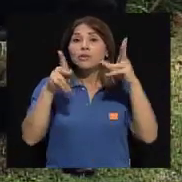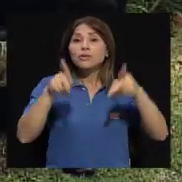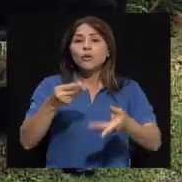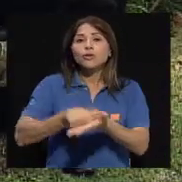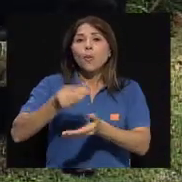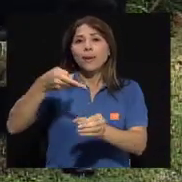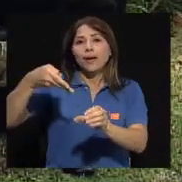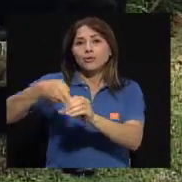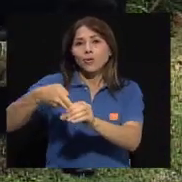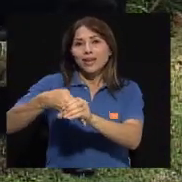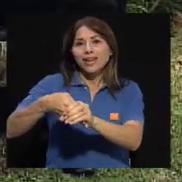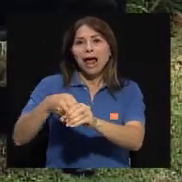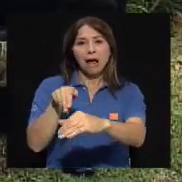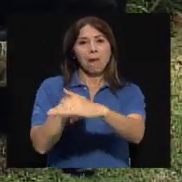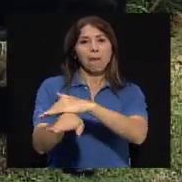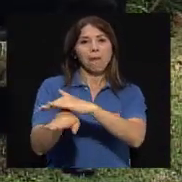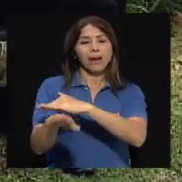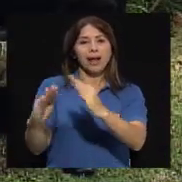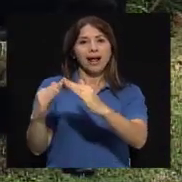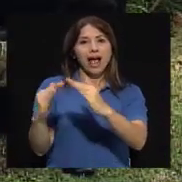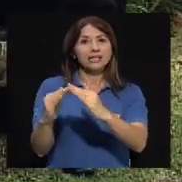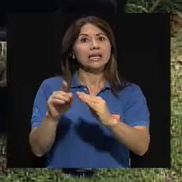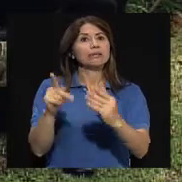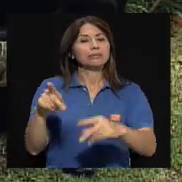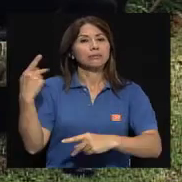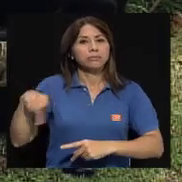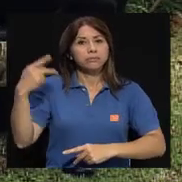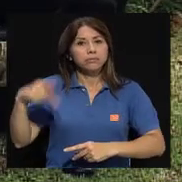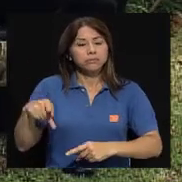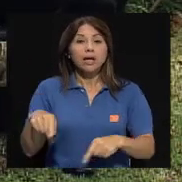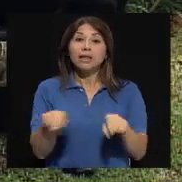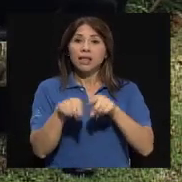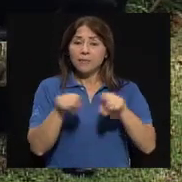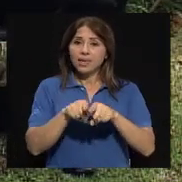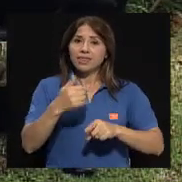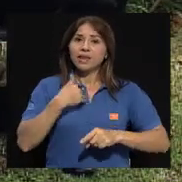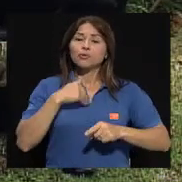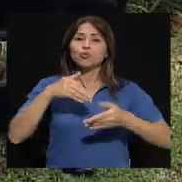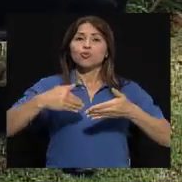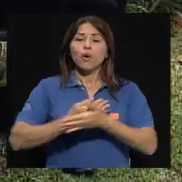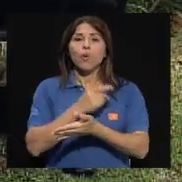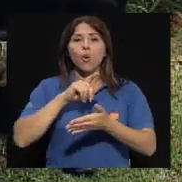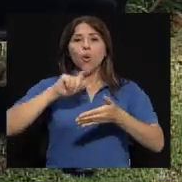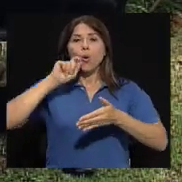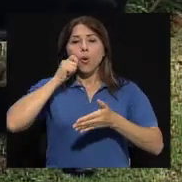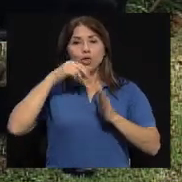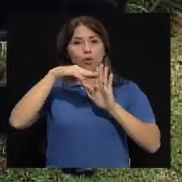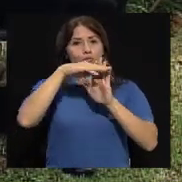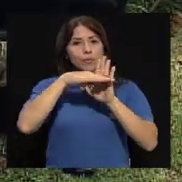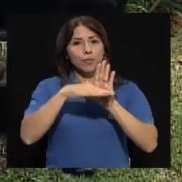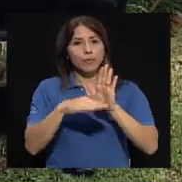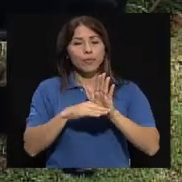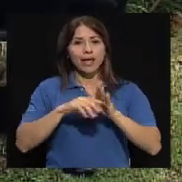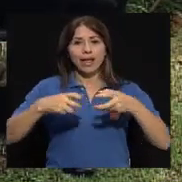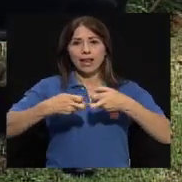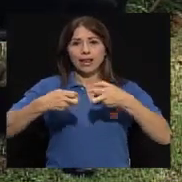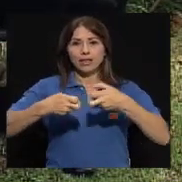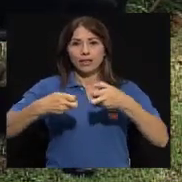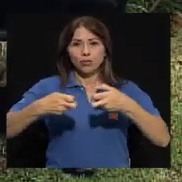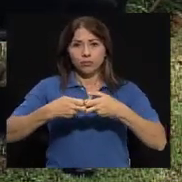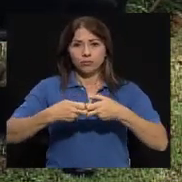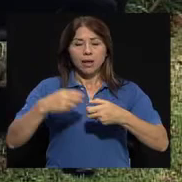código eléctrico, hace unos par de años, bomberos están haciendo un trabajo importante, todo eso, y saber